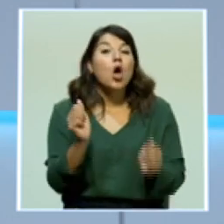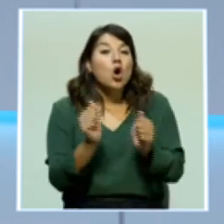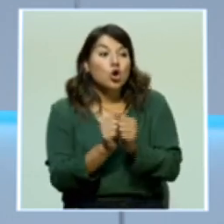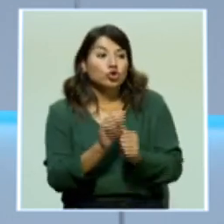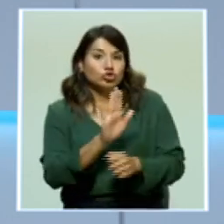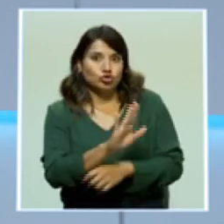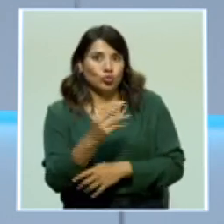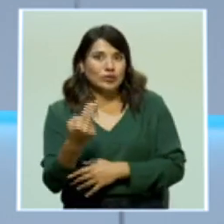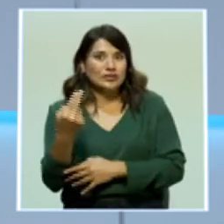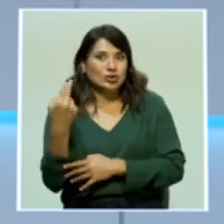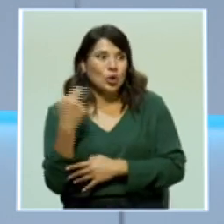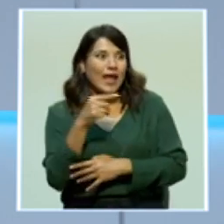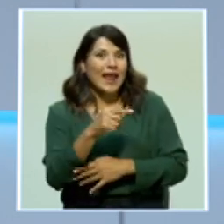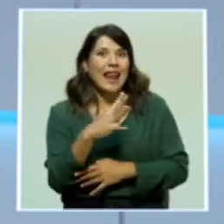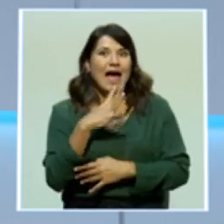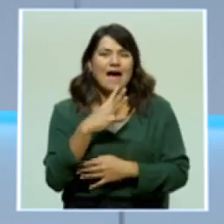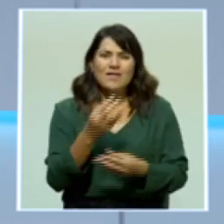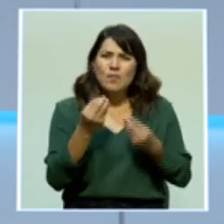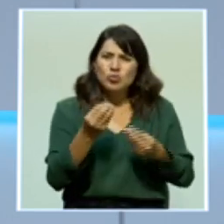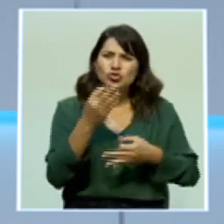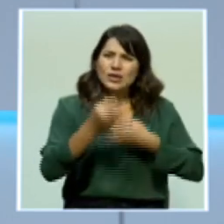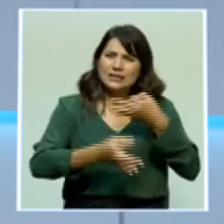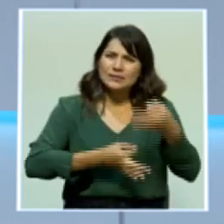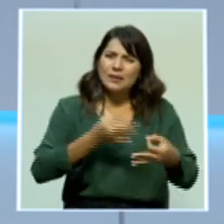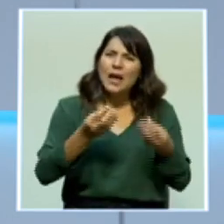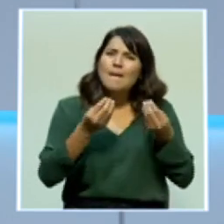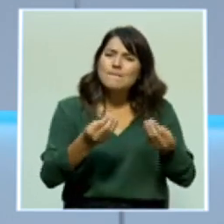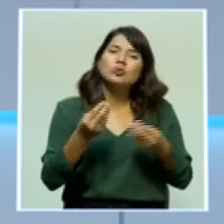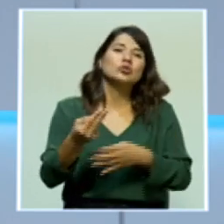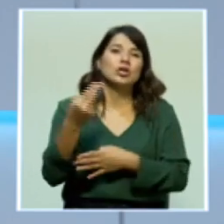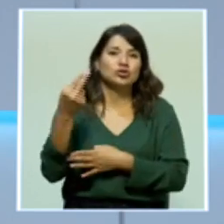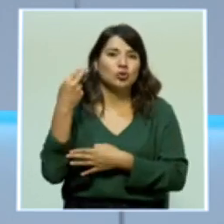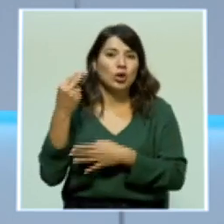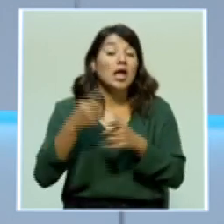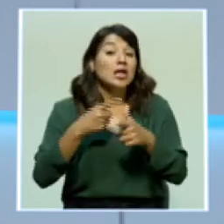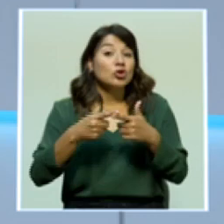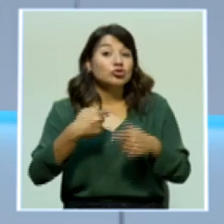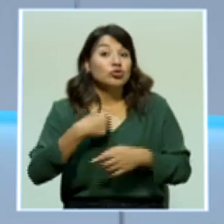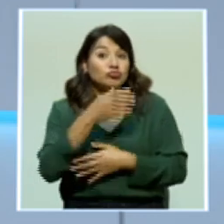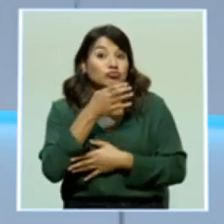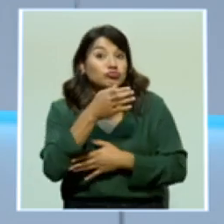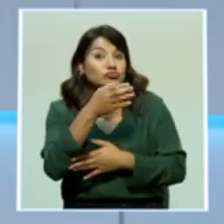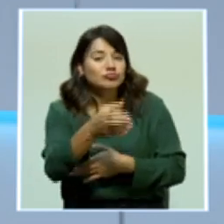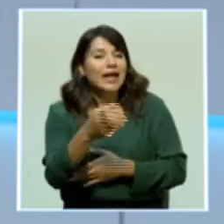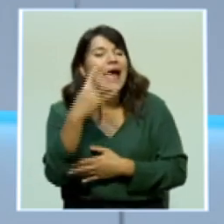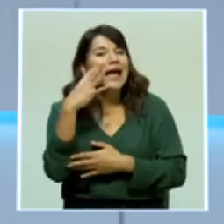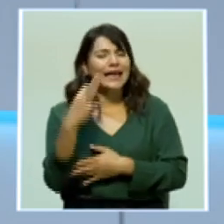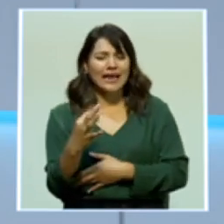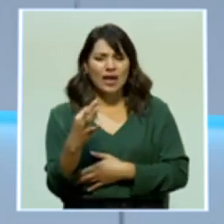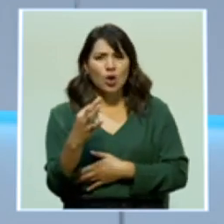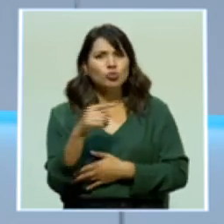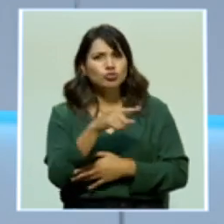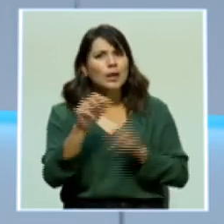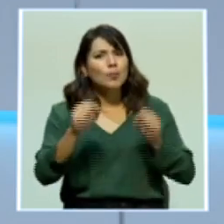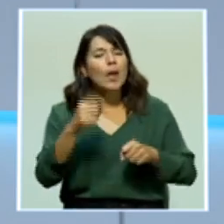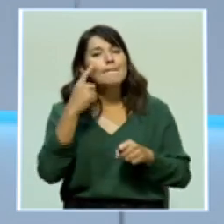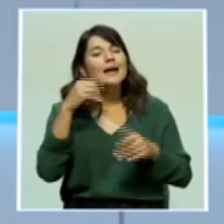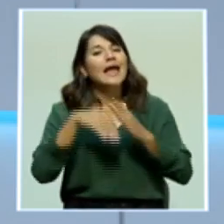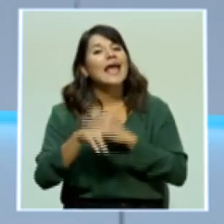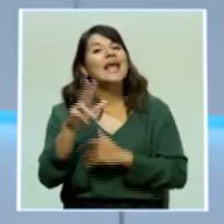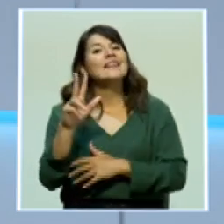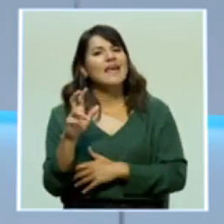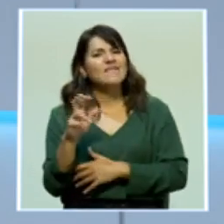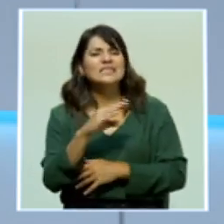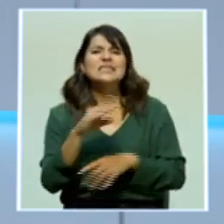Diego habla mucho, explica mucho su historia. Entonces queda recomendada, creo que está en Netflix y además